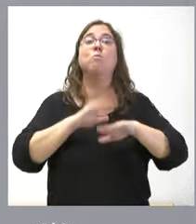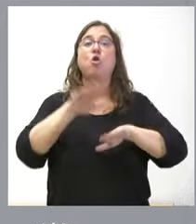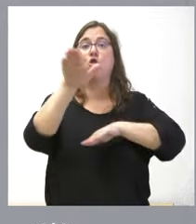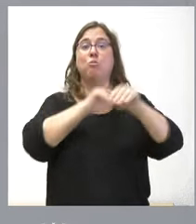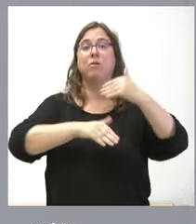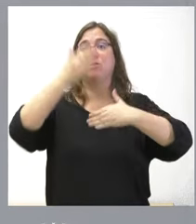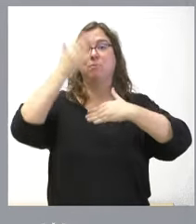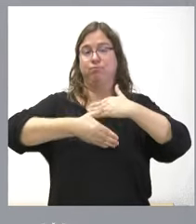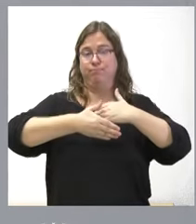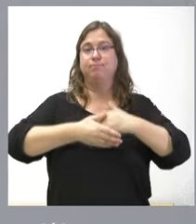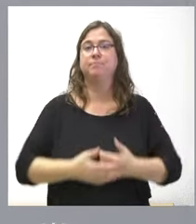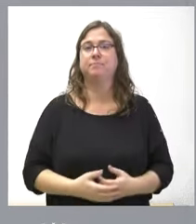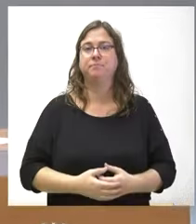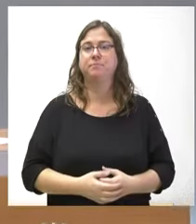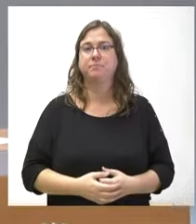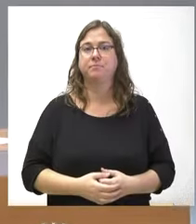se había presentado claro